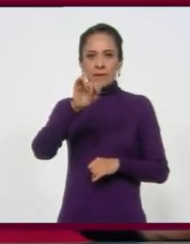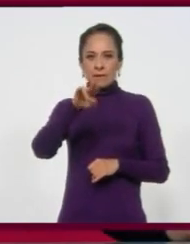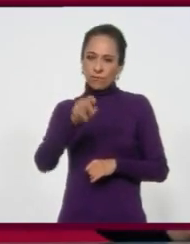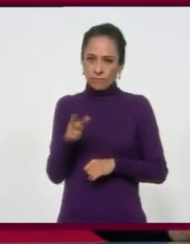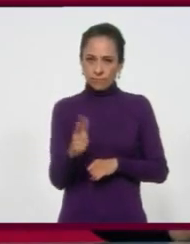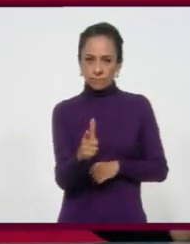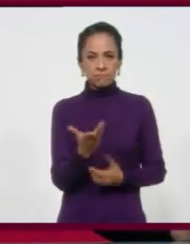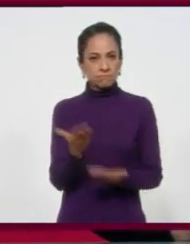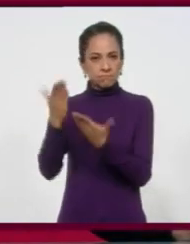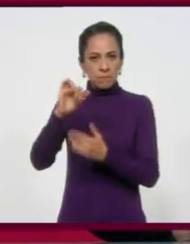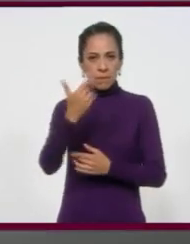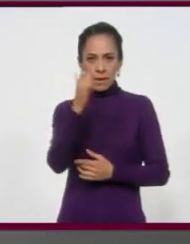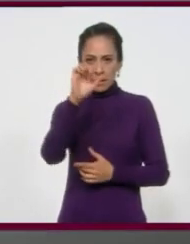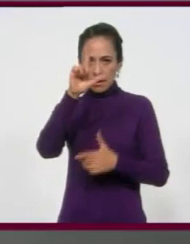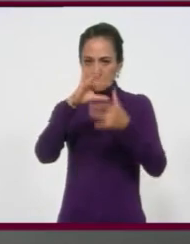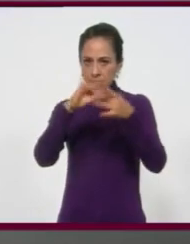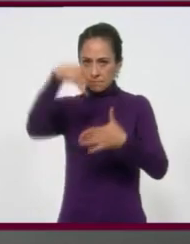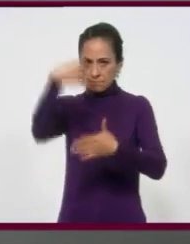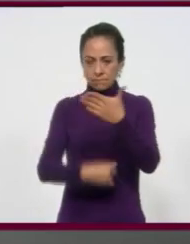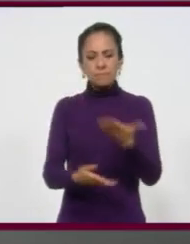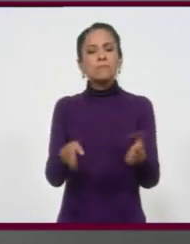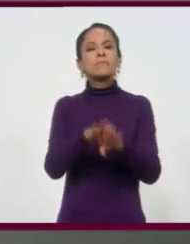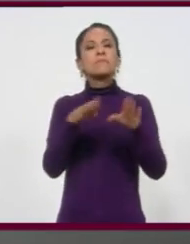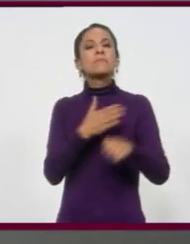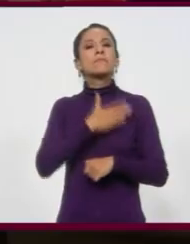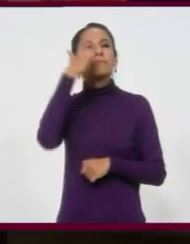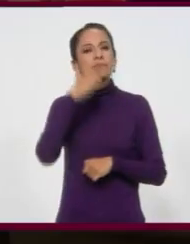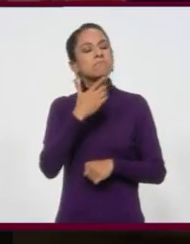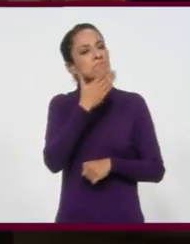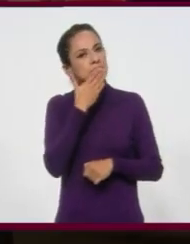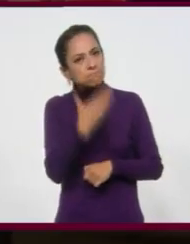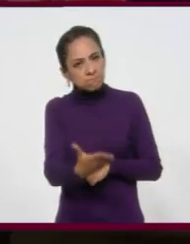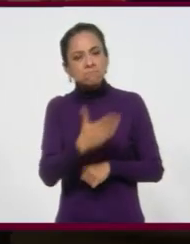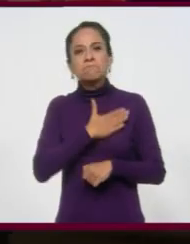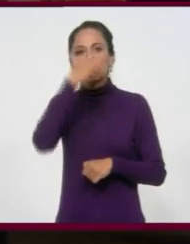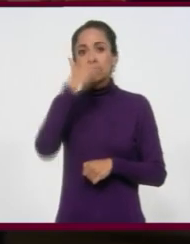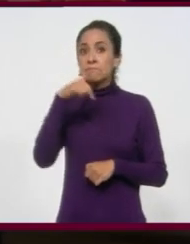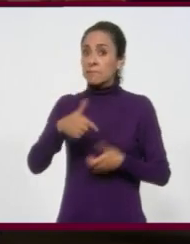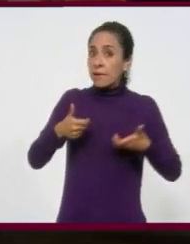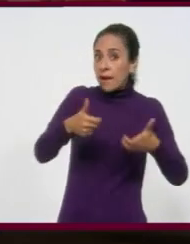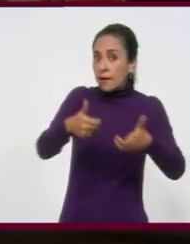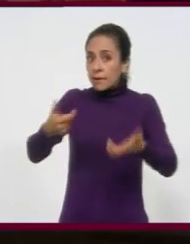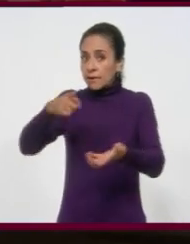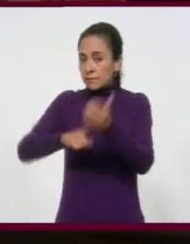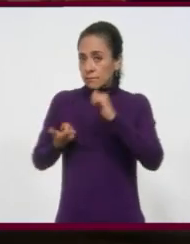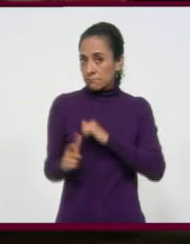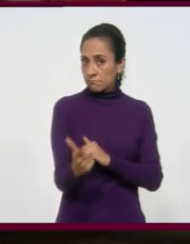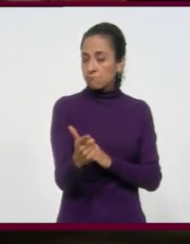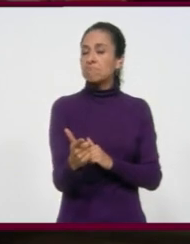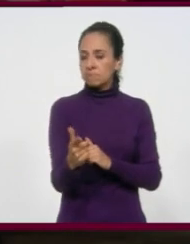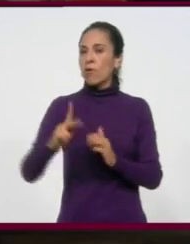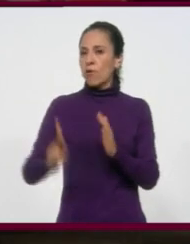Miguel, ¿cómo estás? Buenas noches. Muy bien, Adriana, ¿cómo estás? Buenas noches. Nuevamente en las calles de Guanajuato. Hemos llegado